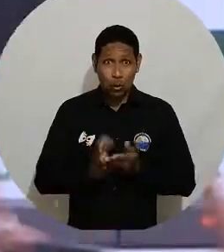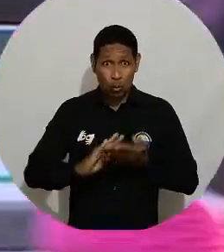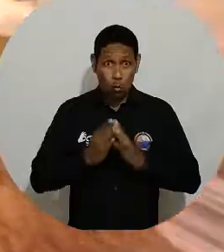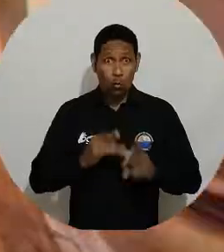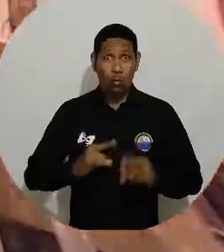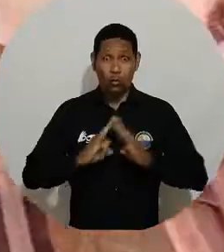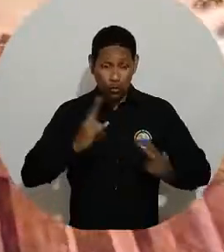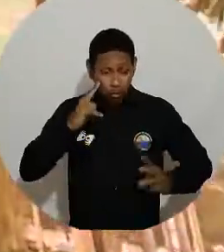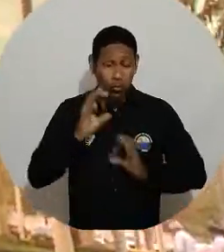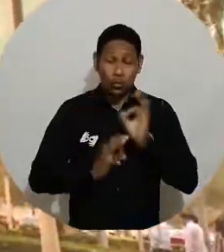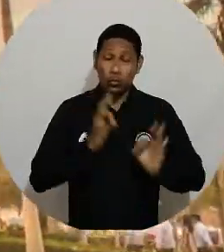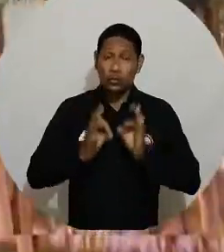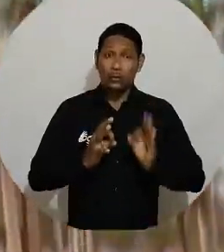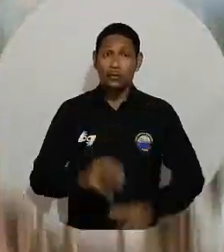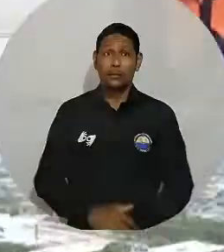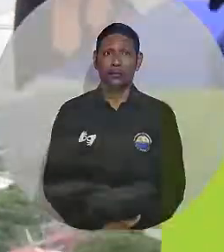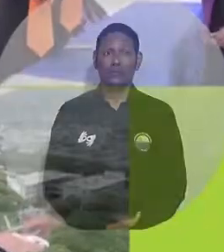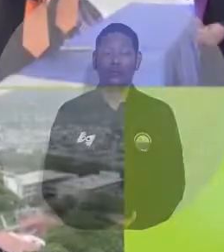habitantes.